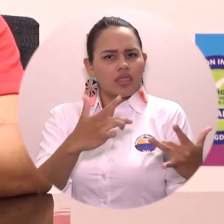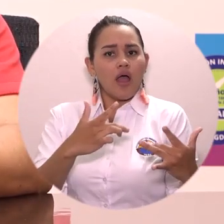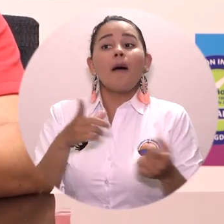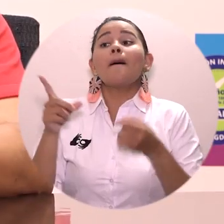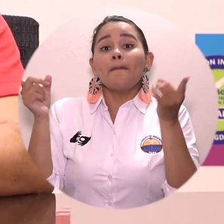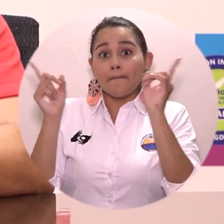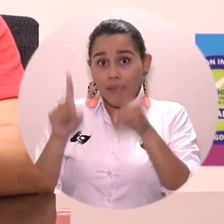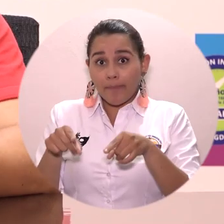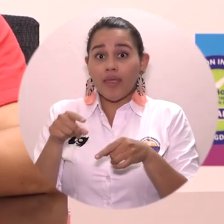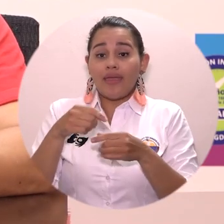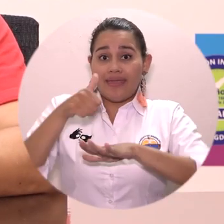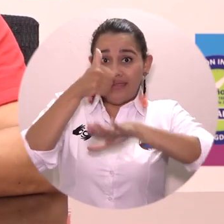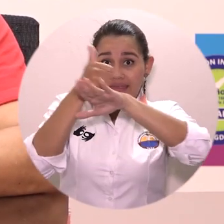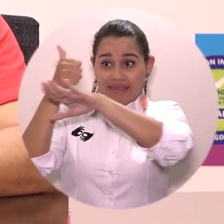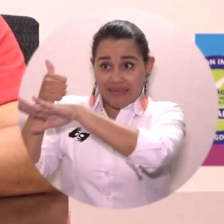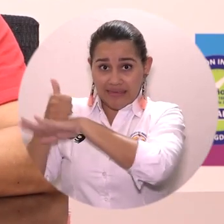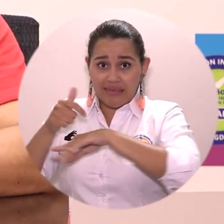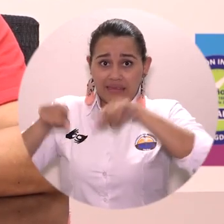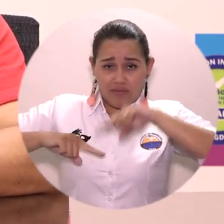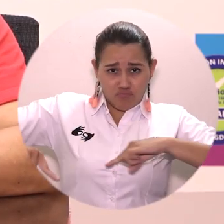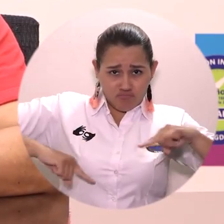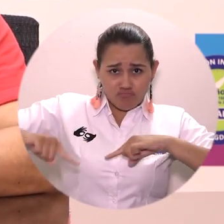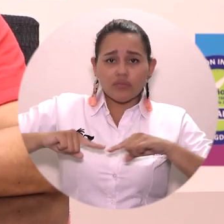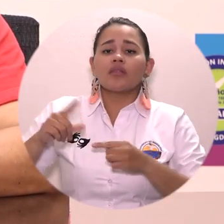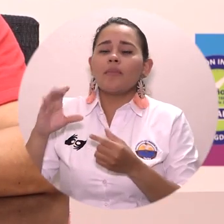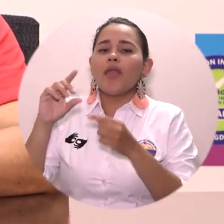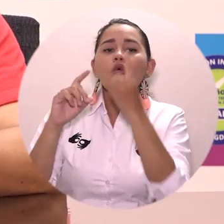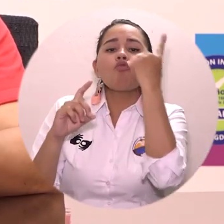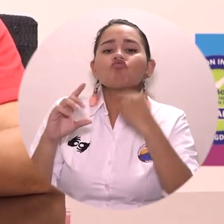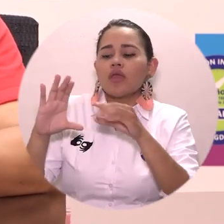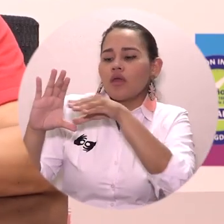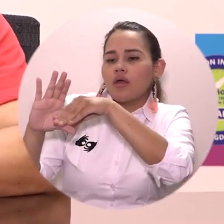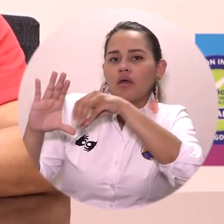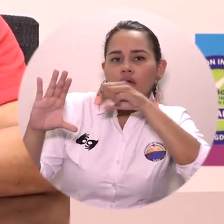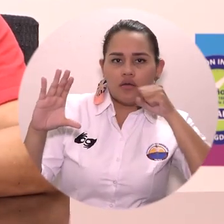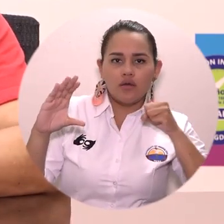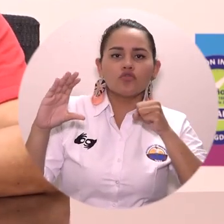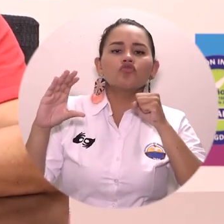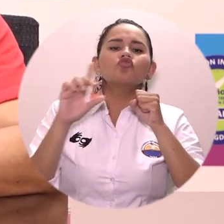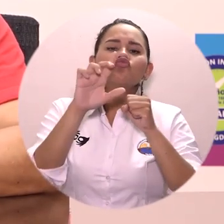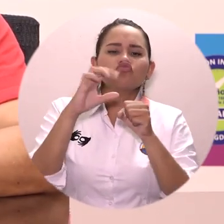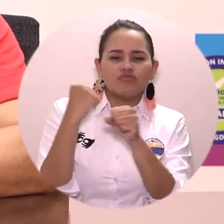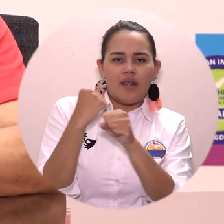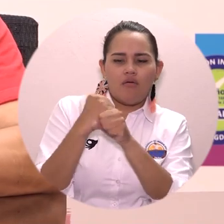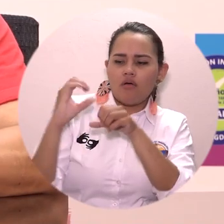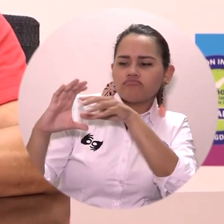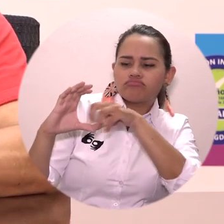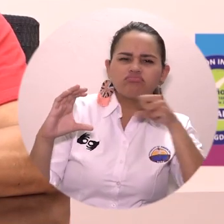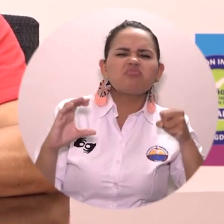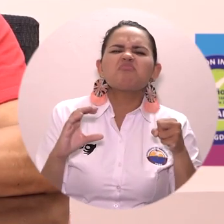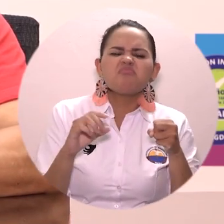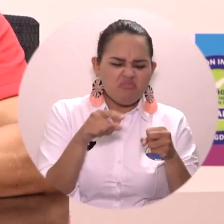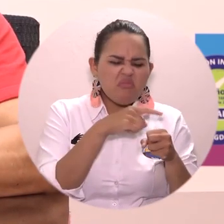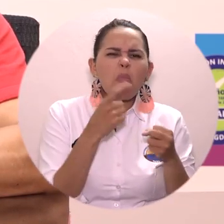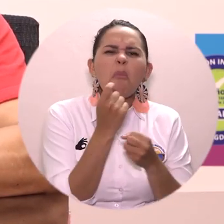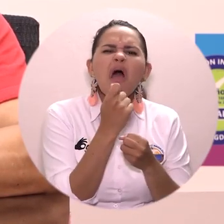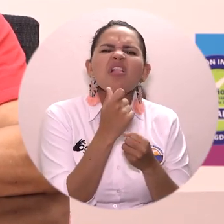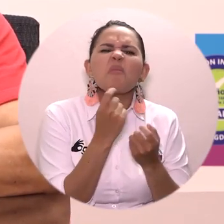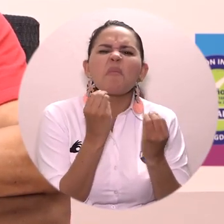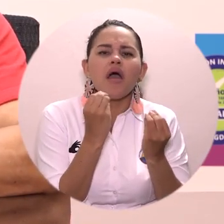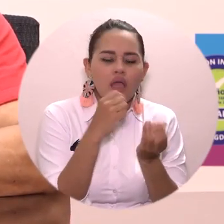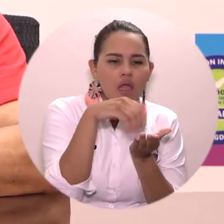de su salario para permitirnos poder llegar a cerca de 20 millones de pesos que queremos distribuir en